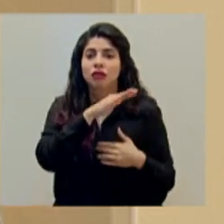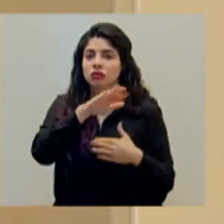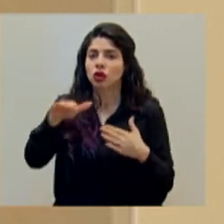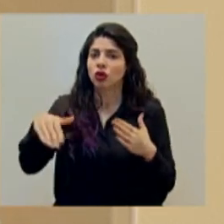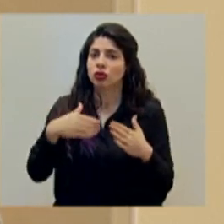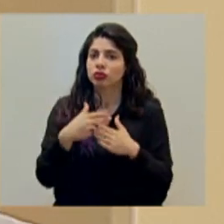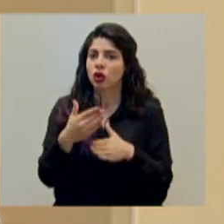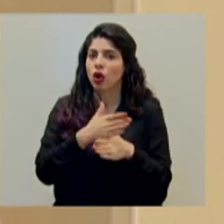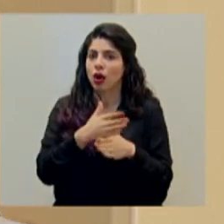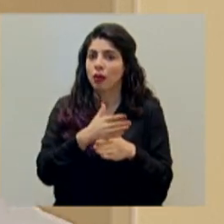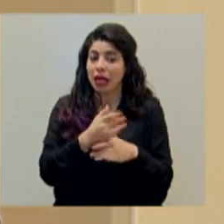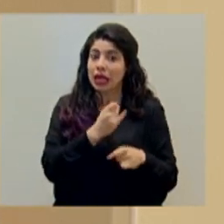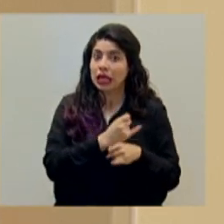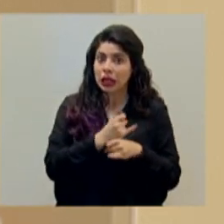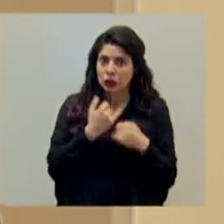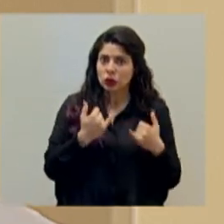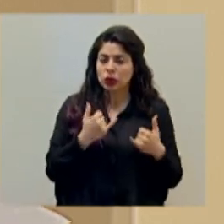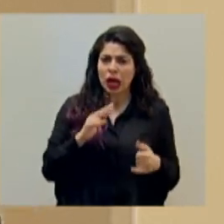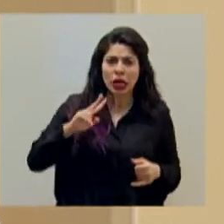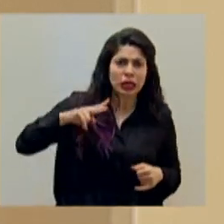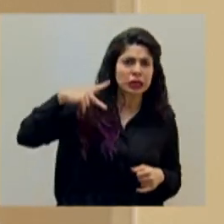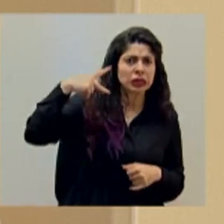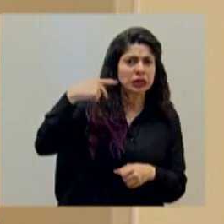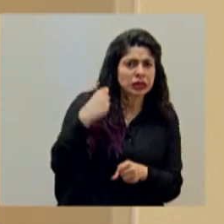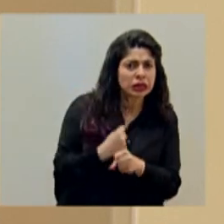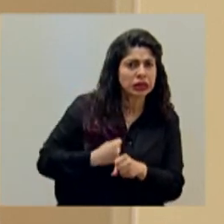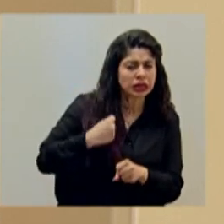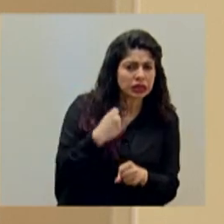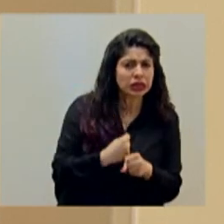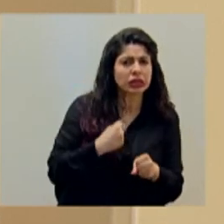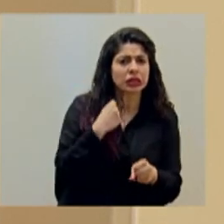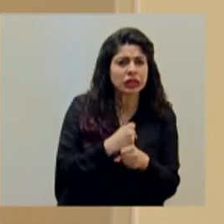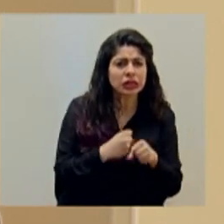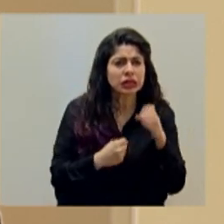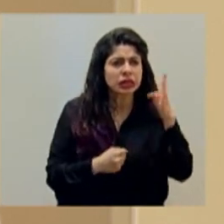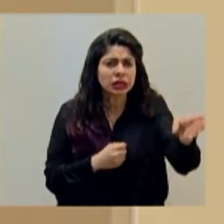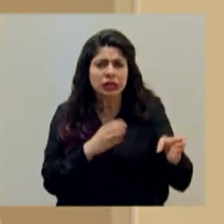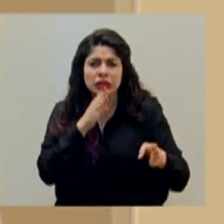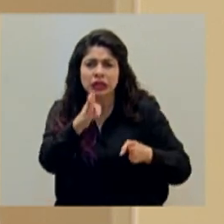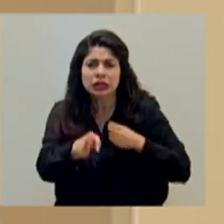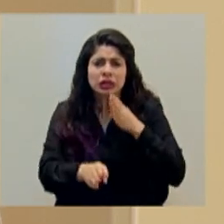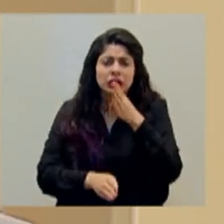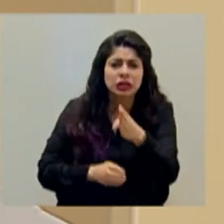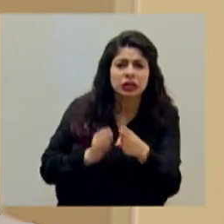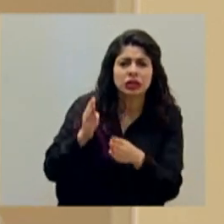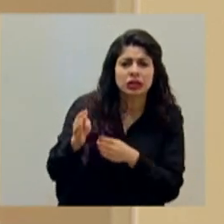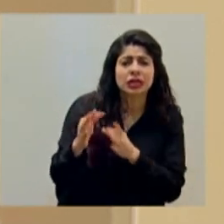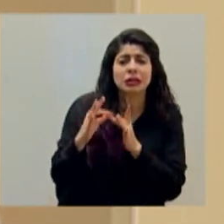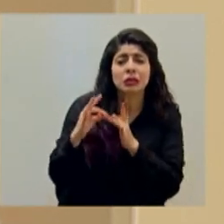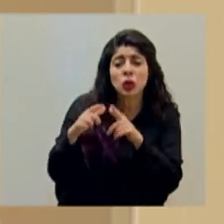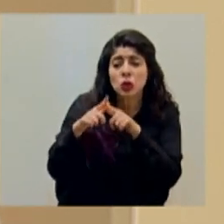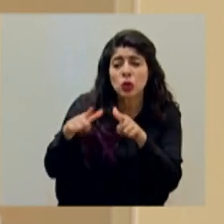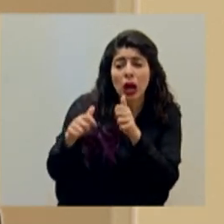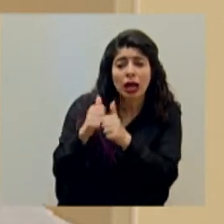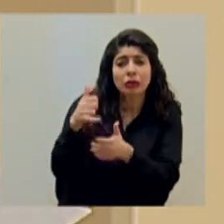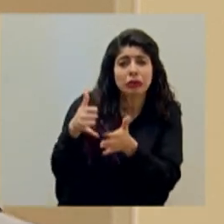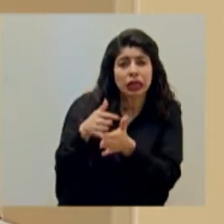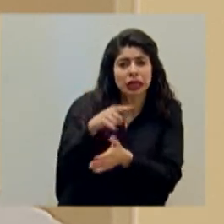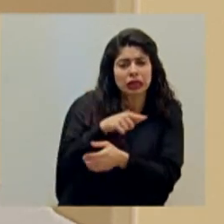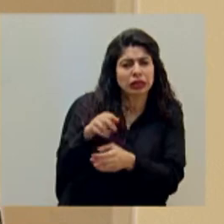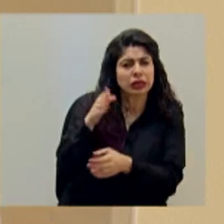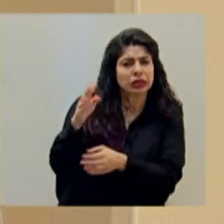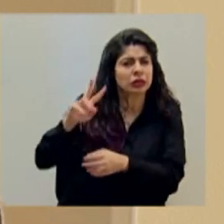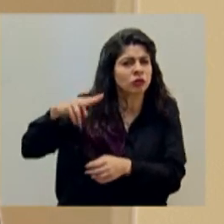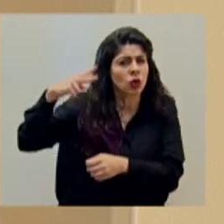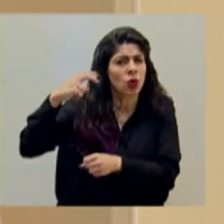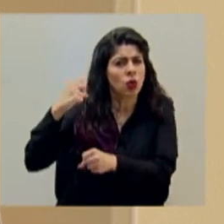Las instituciones estamos reforzando el trabajo en los diferentes territorios, sobre todo en las zonas más vulnerables y